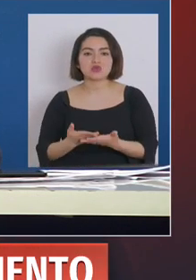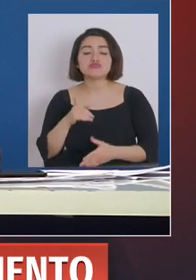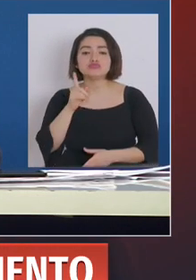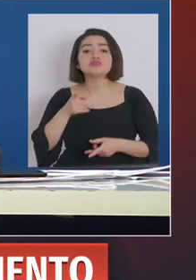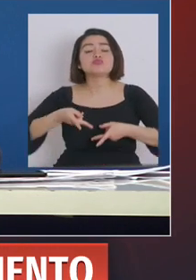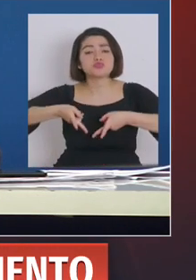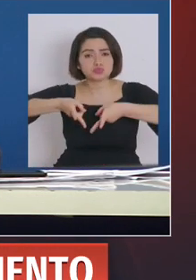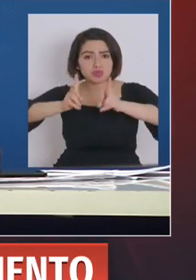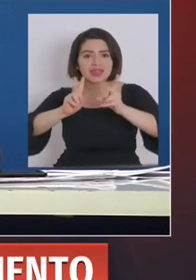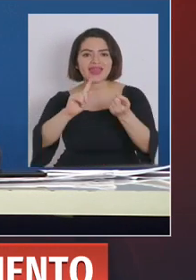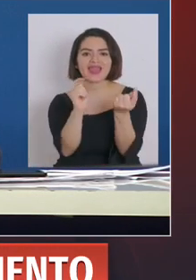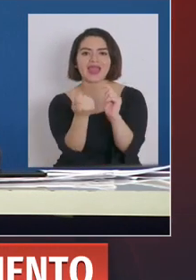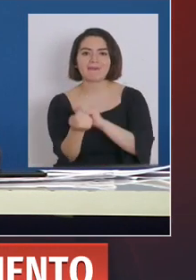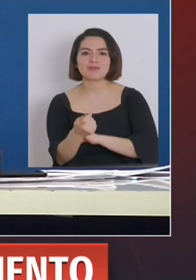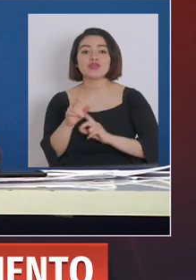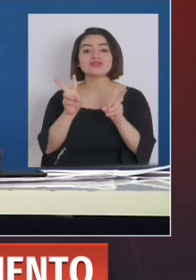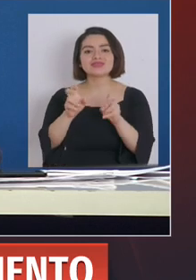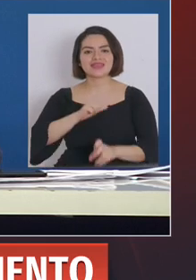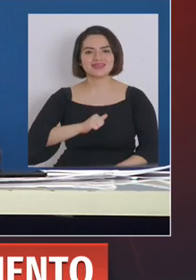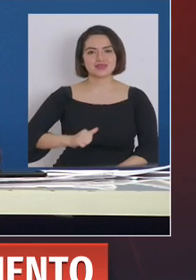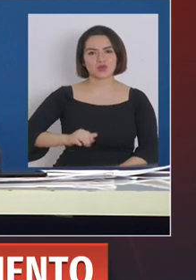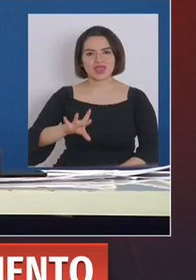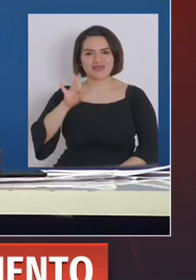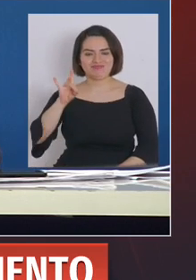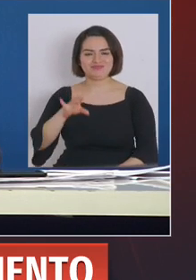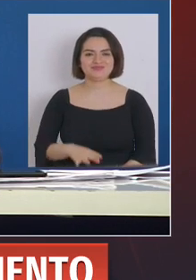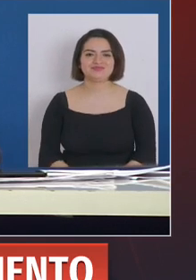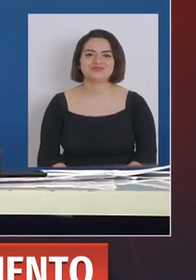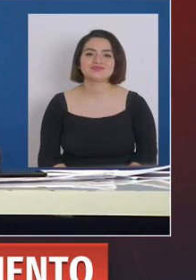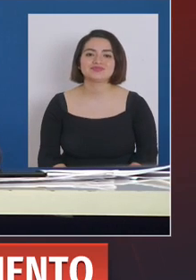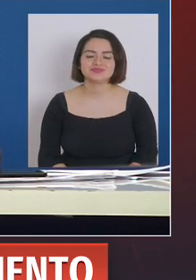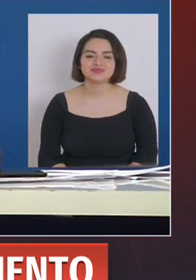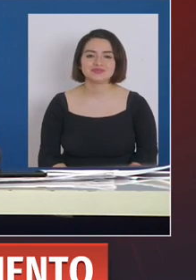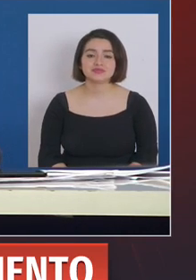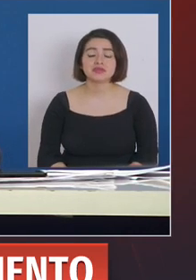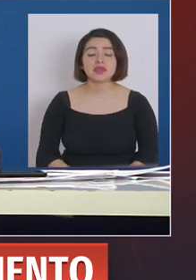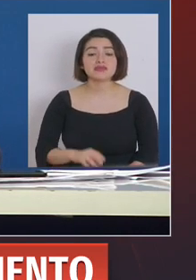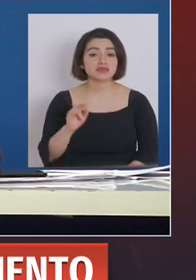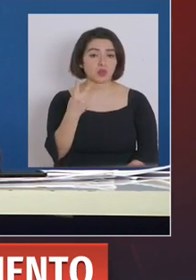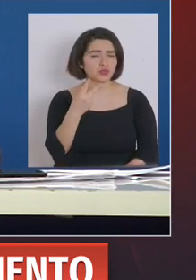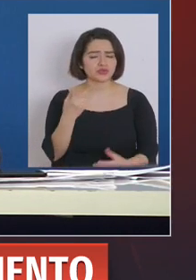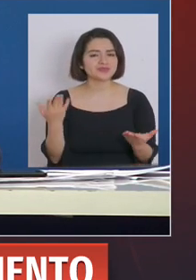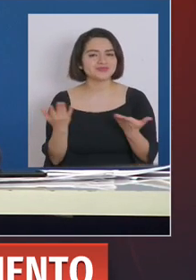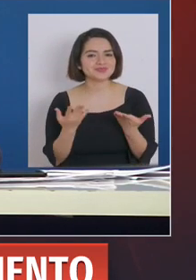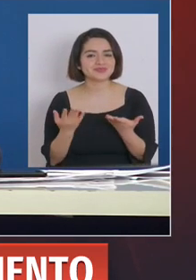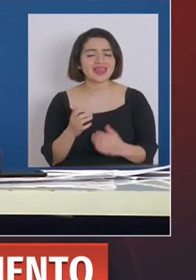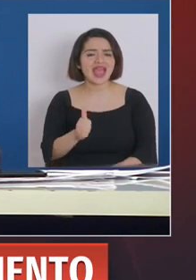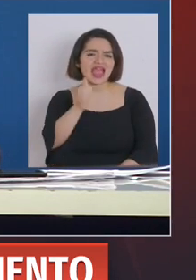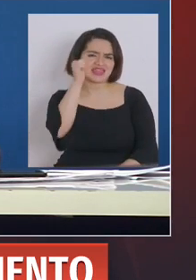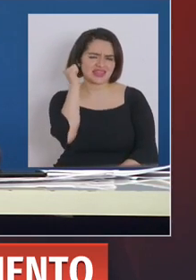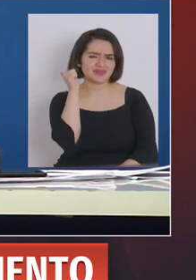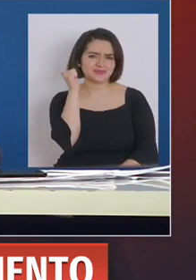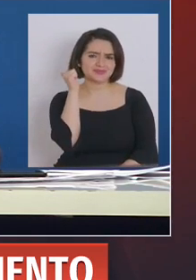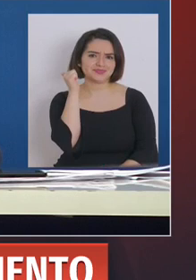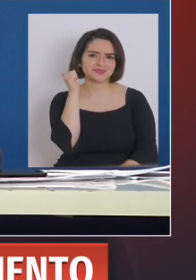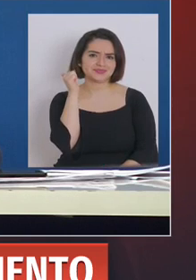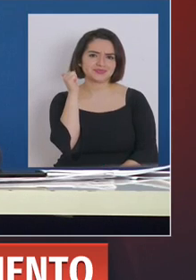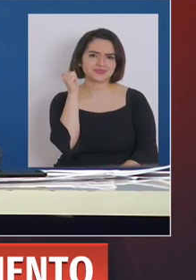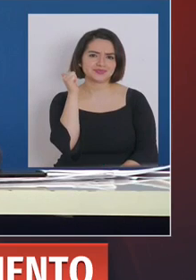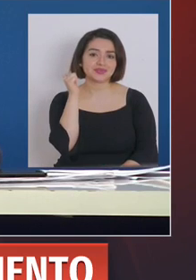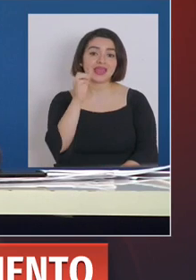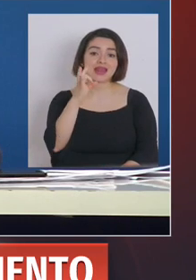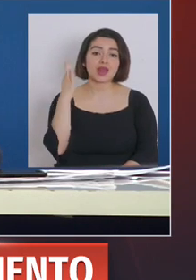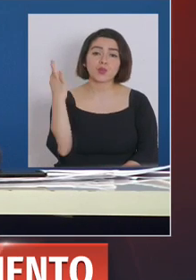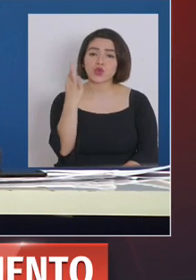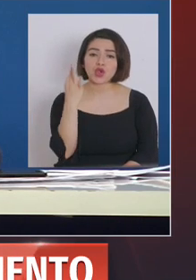con respecto a las cirugías electivas. En segundo lugar, como dice usted, establecimos ayer, o tuvimos ayer, una